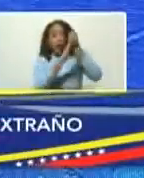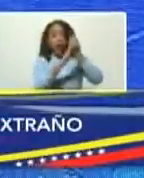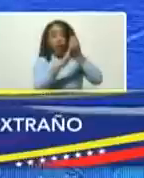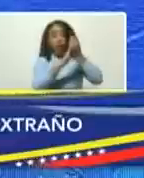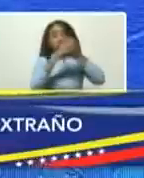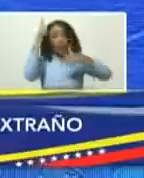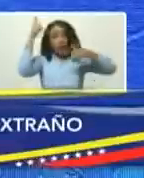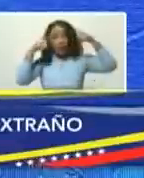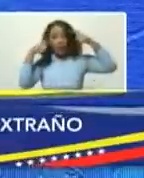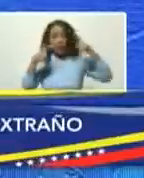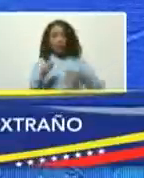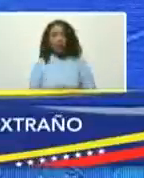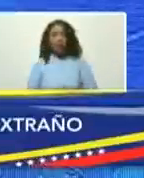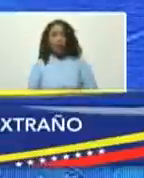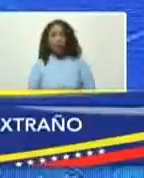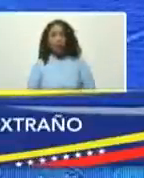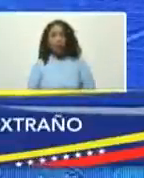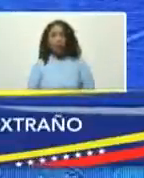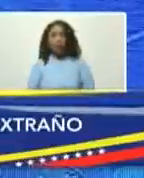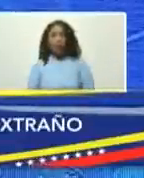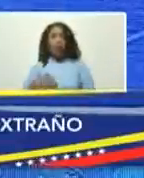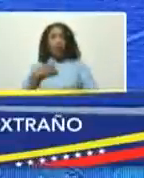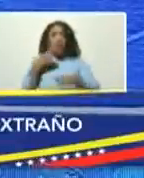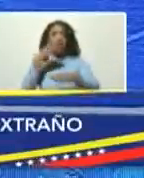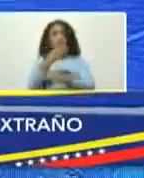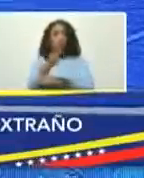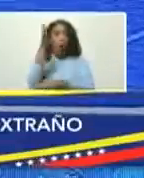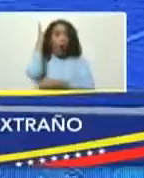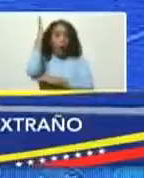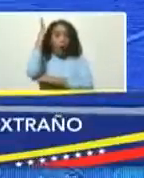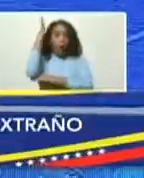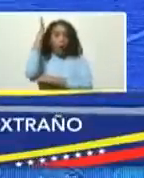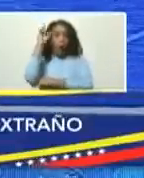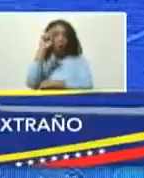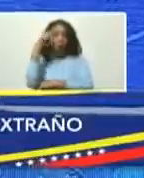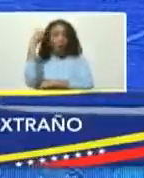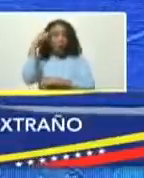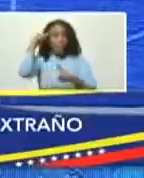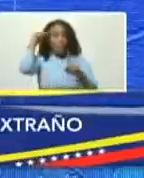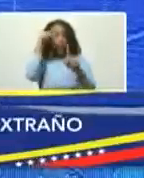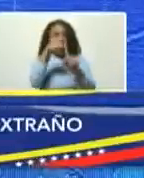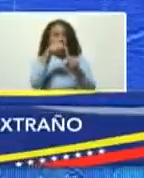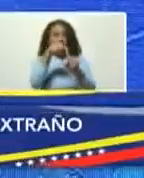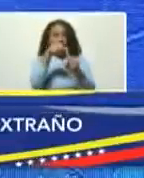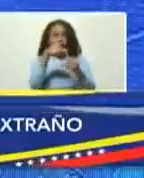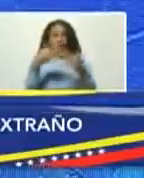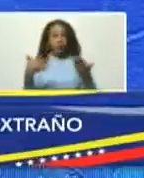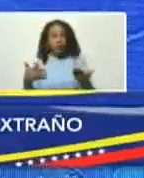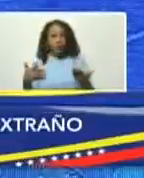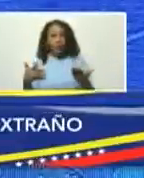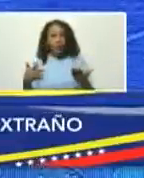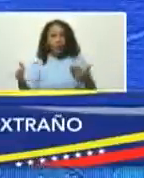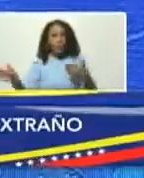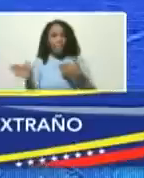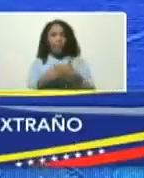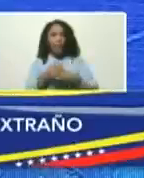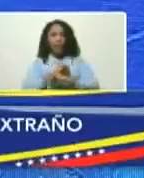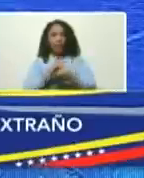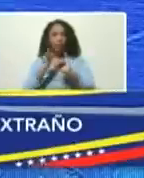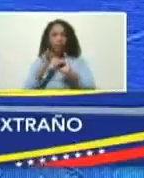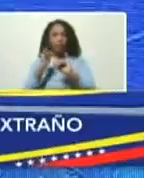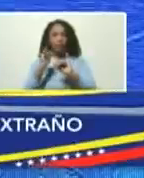Chávez. Y fuimos al congreso con un solo objetivo, cerrar la Santa María,